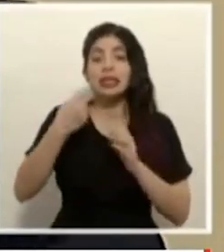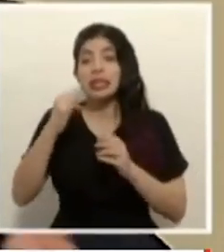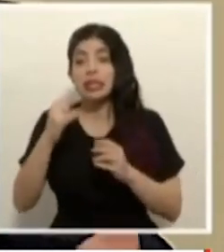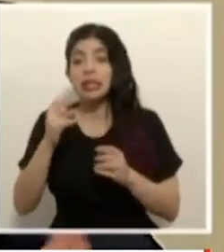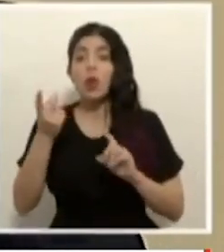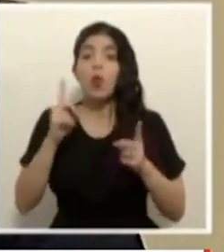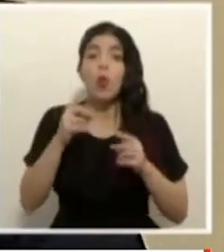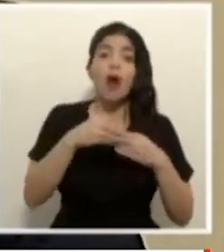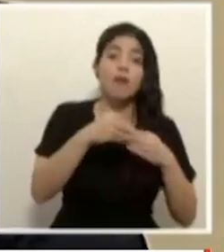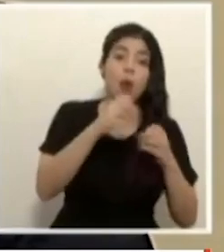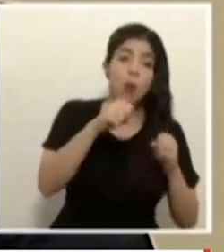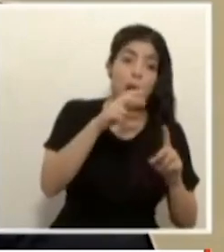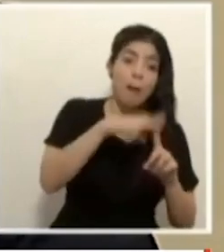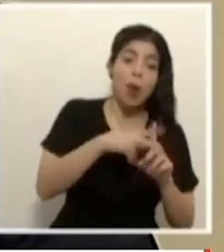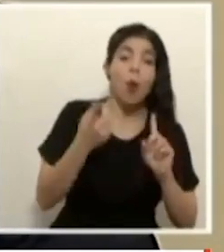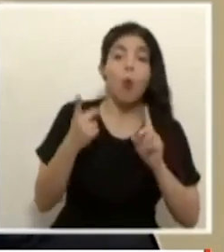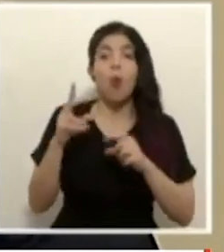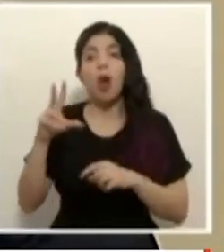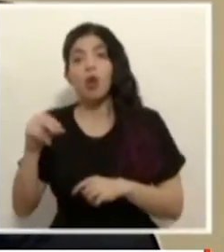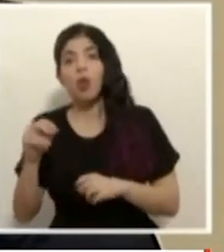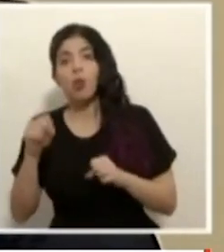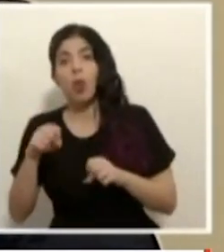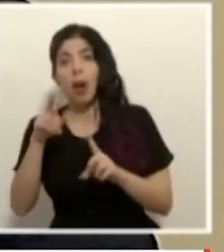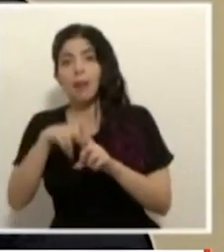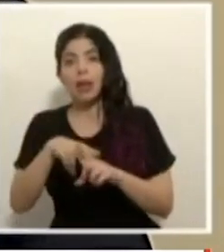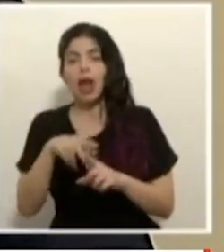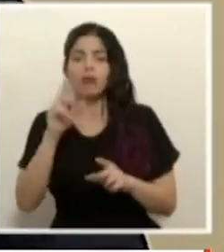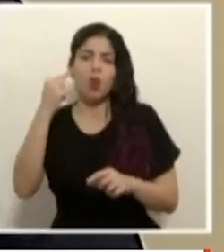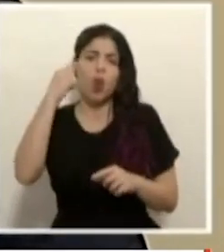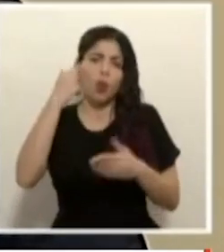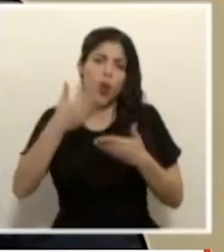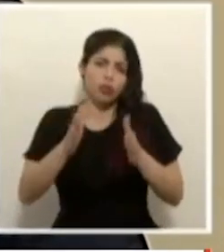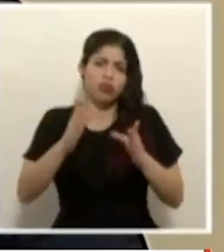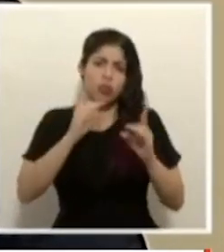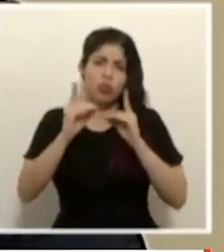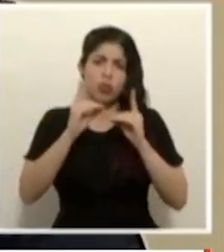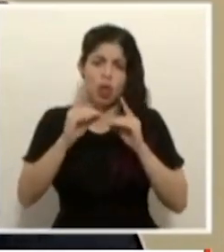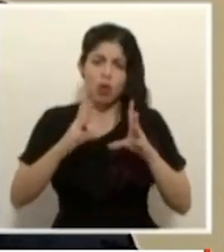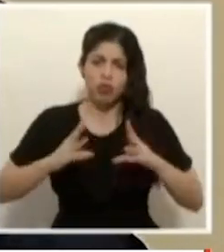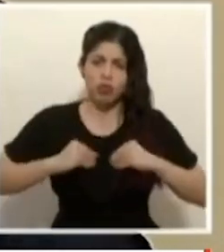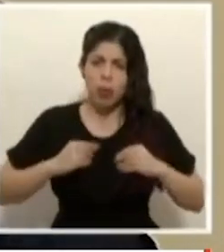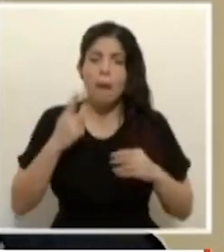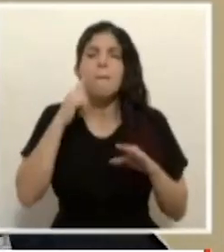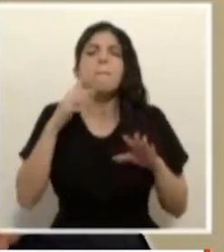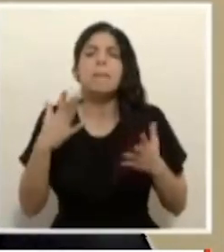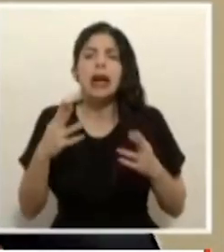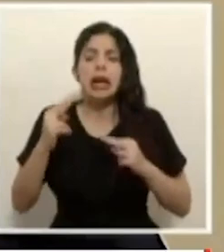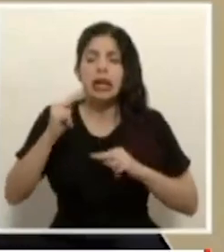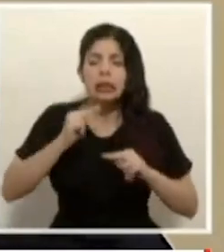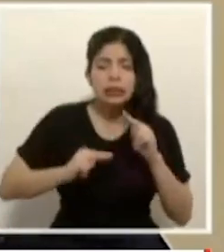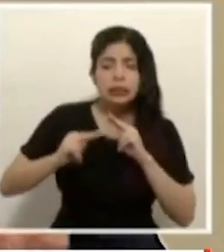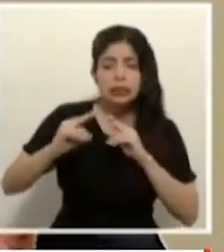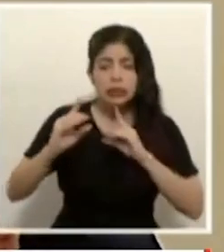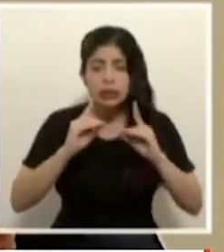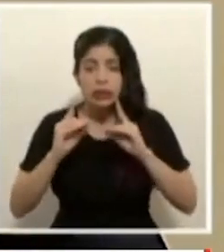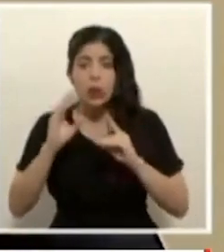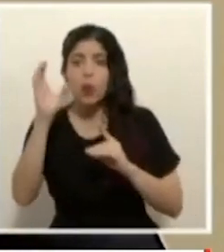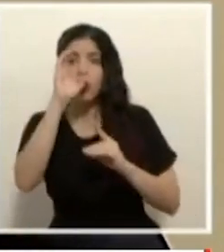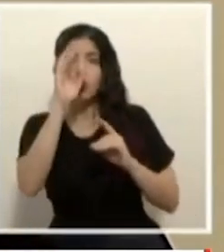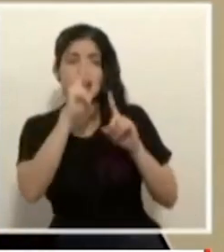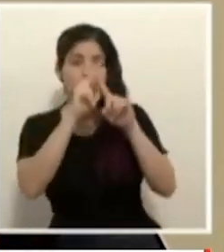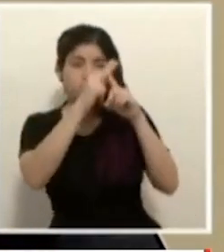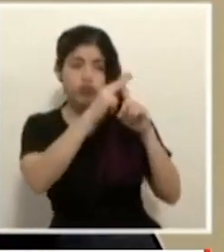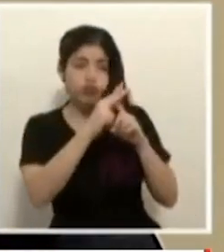ahí el gobierno está abierto a dialogar está abierto a dialogar ¿para qué? para buscar el mejor proyecto